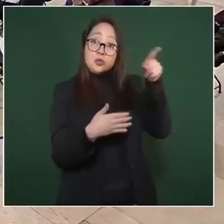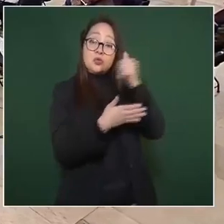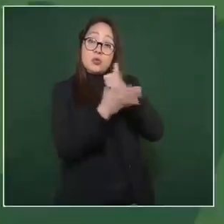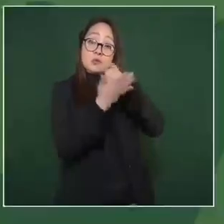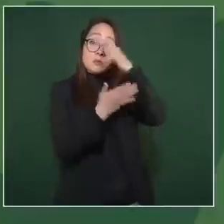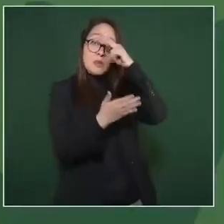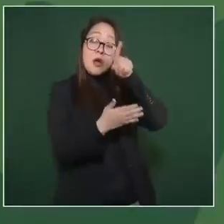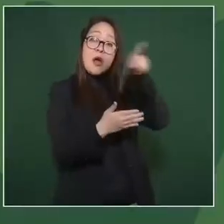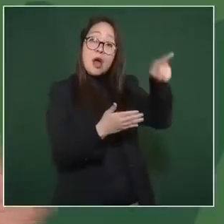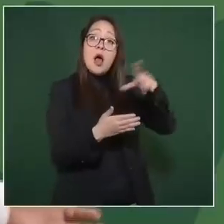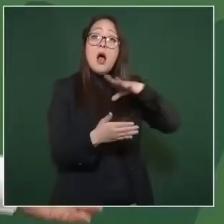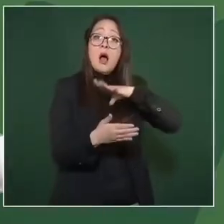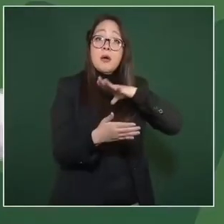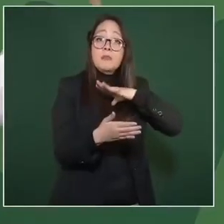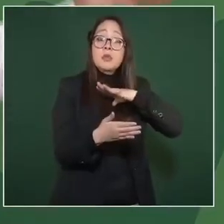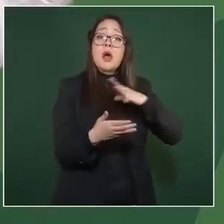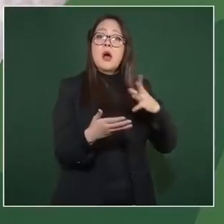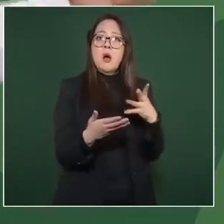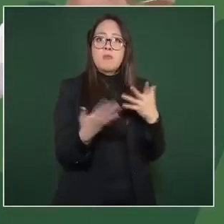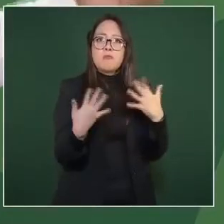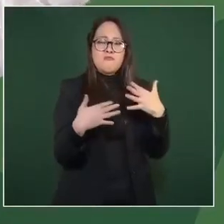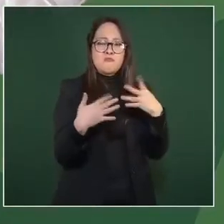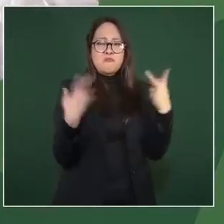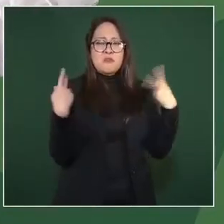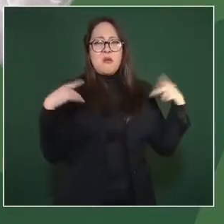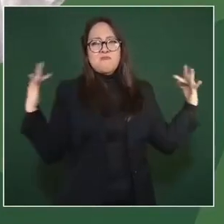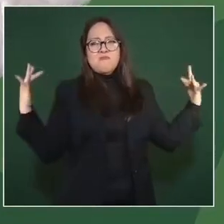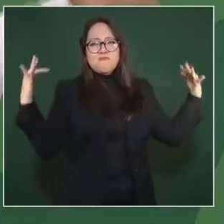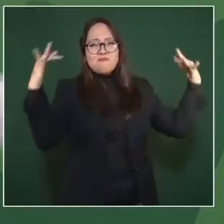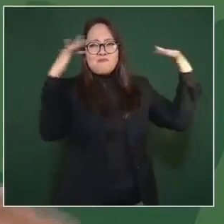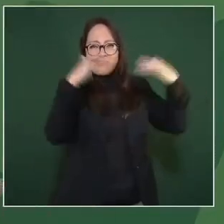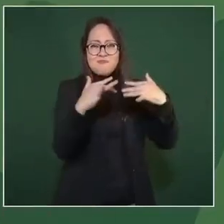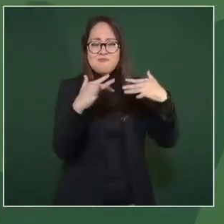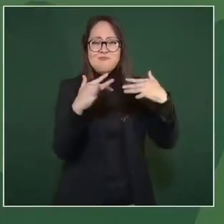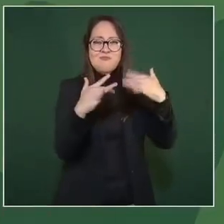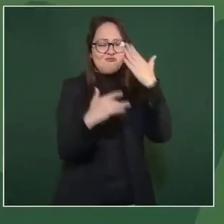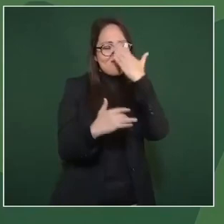de los más famosos ultraderechistas